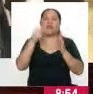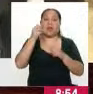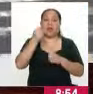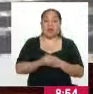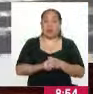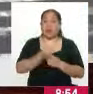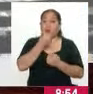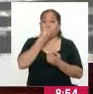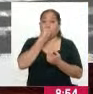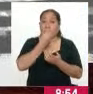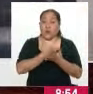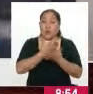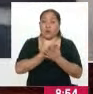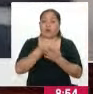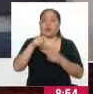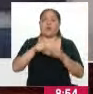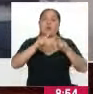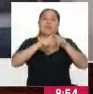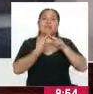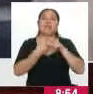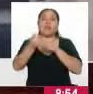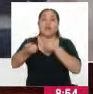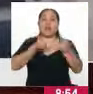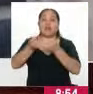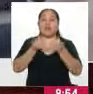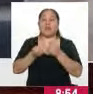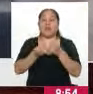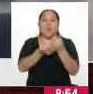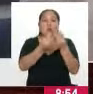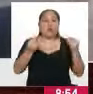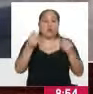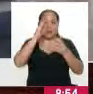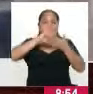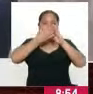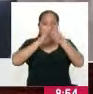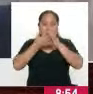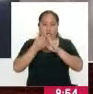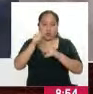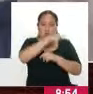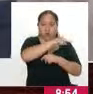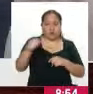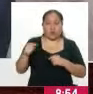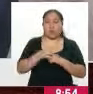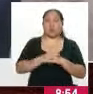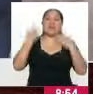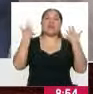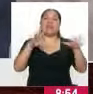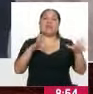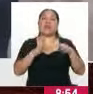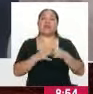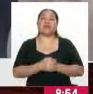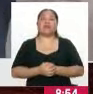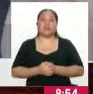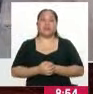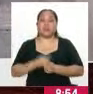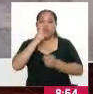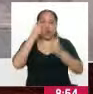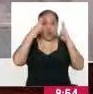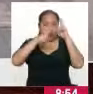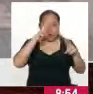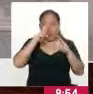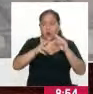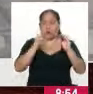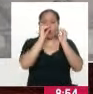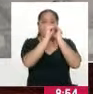probable es que desde el inicio de su gestión, la mayoría de la población en sus localidades ya están, no lo vieron como una